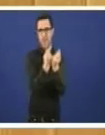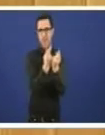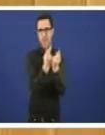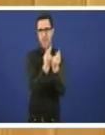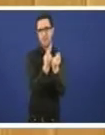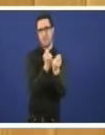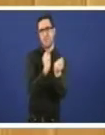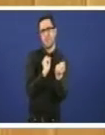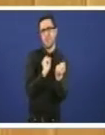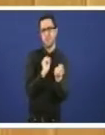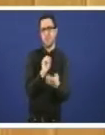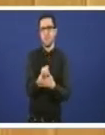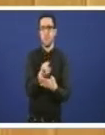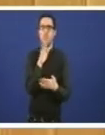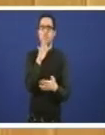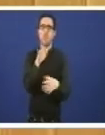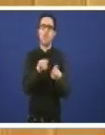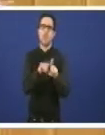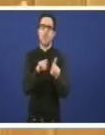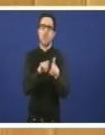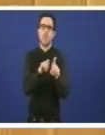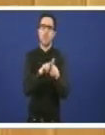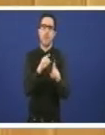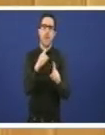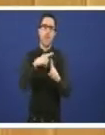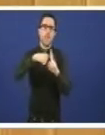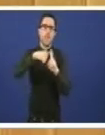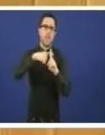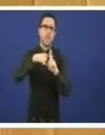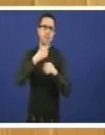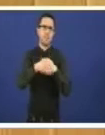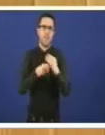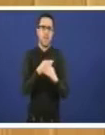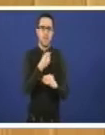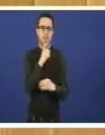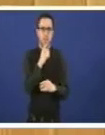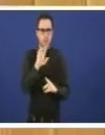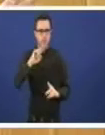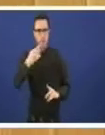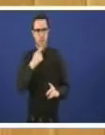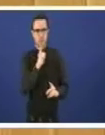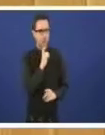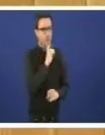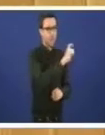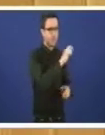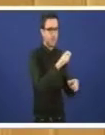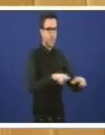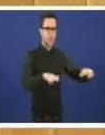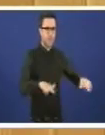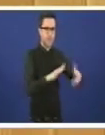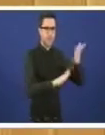emisións. Primeiro, porque as medicións fanse previo aviso das incineradoras mira, hoxe, vamos ir medir